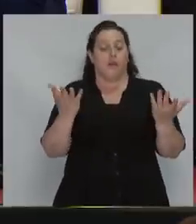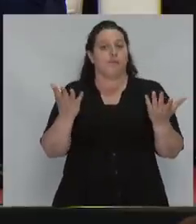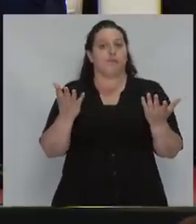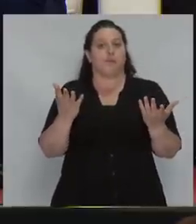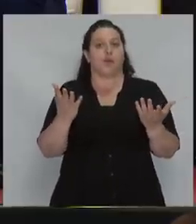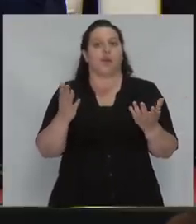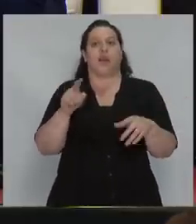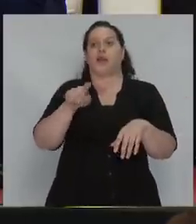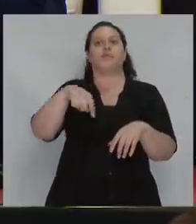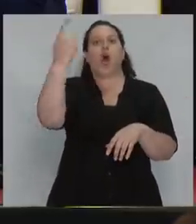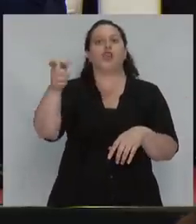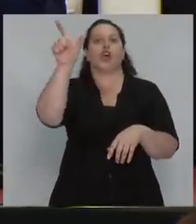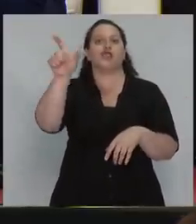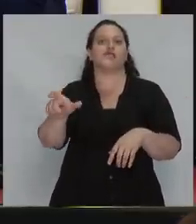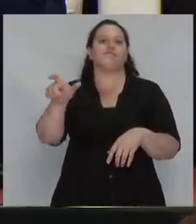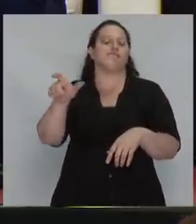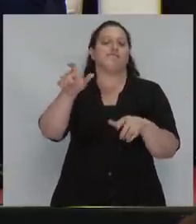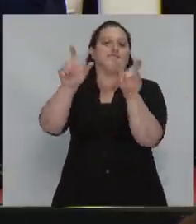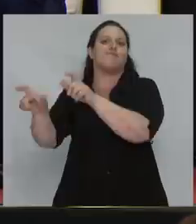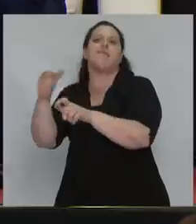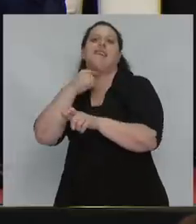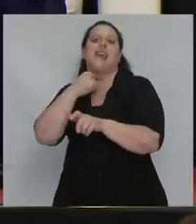utilizarlas para intentar sacarnos de los gobiernos.